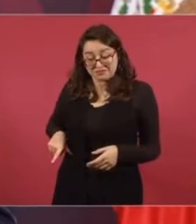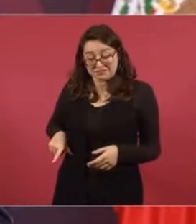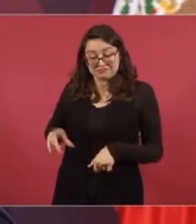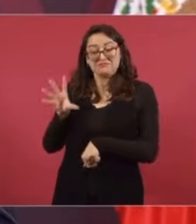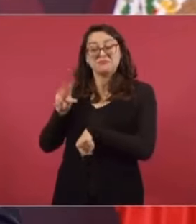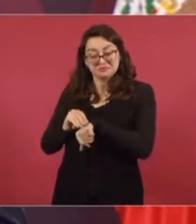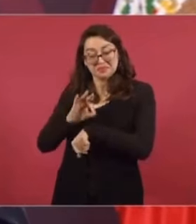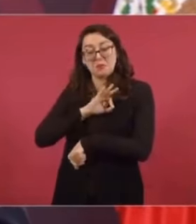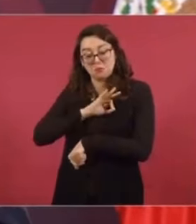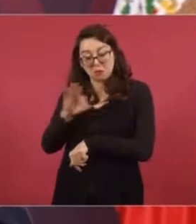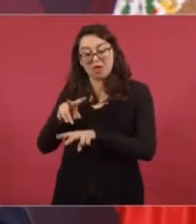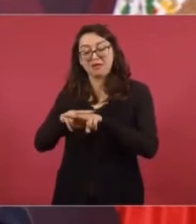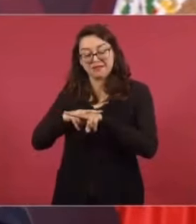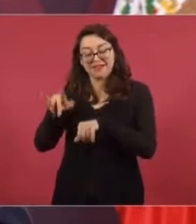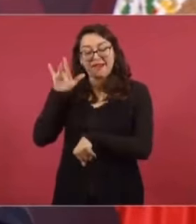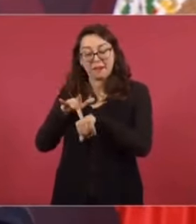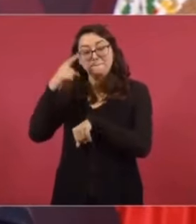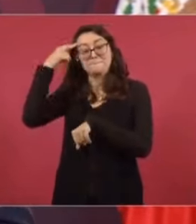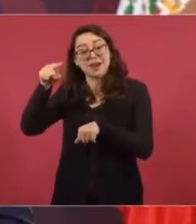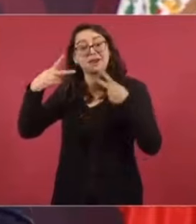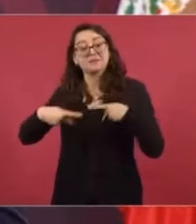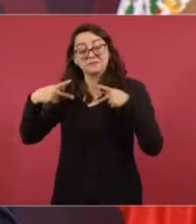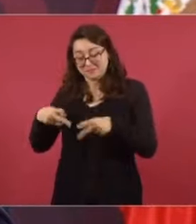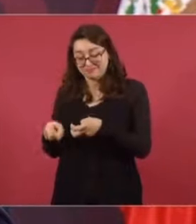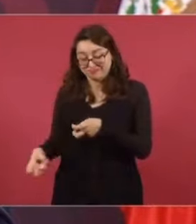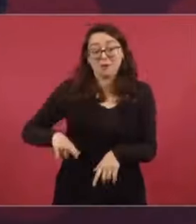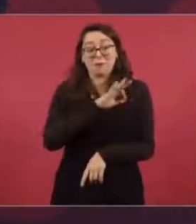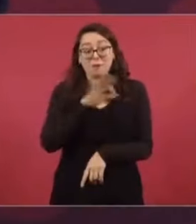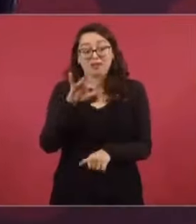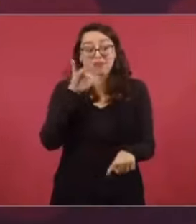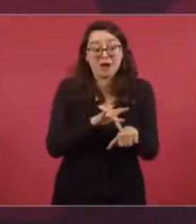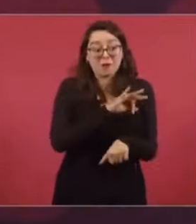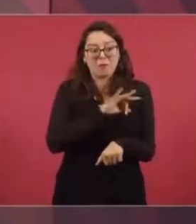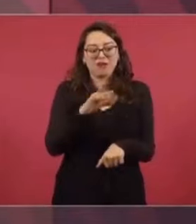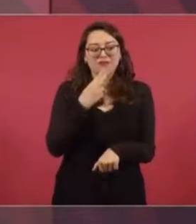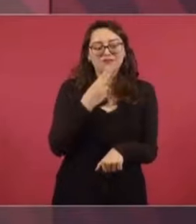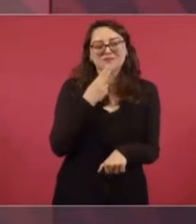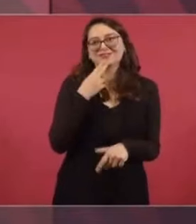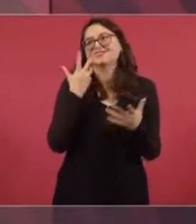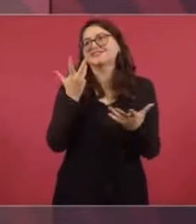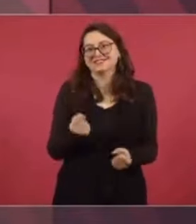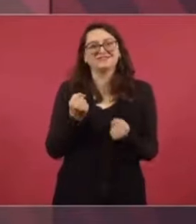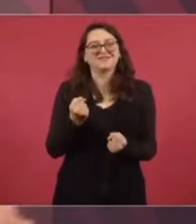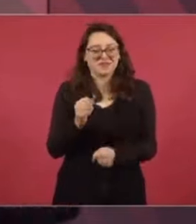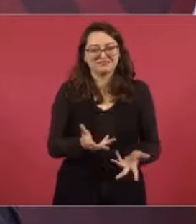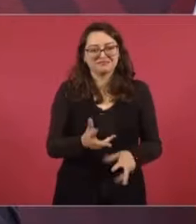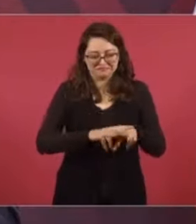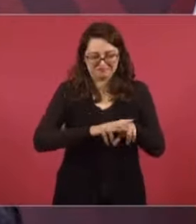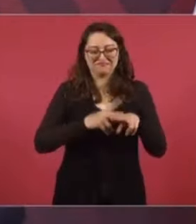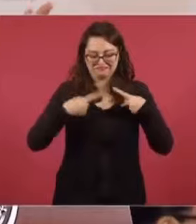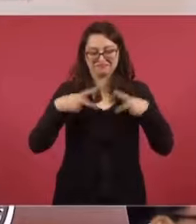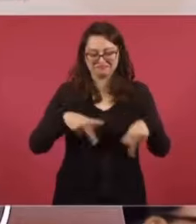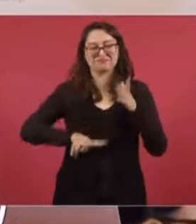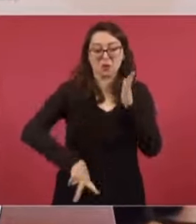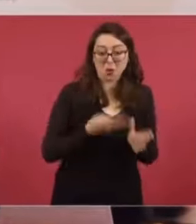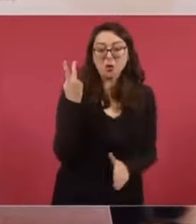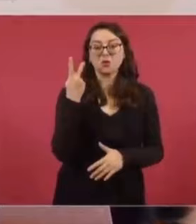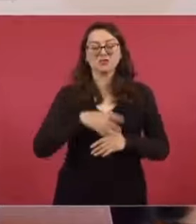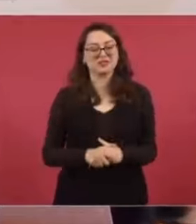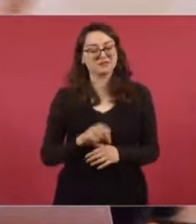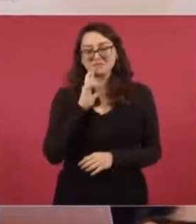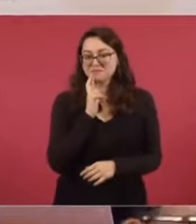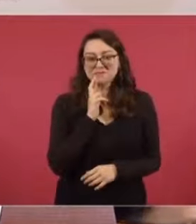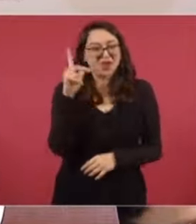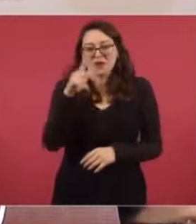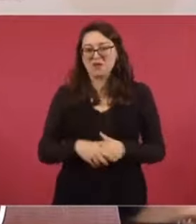las vías para trenes de pasajeros. Pero todavía me encuentro con algo mejor, que son estos 18 mil